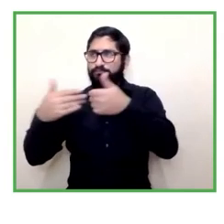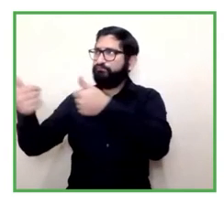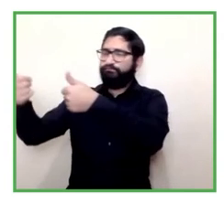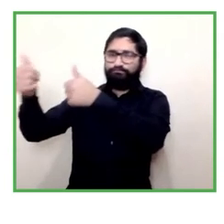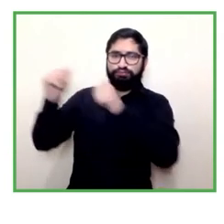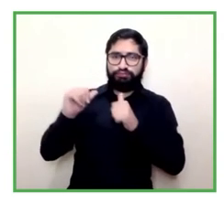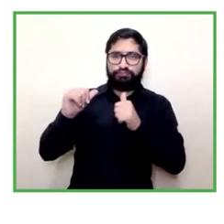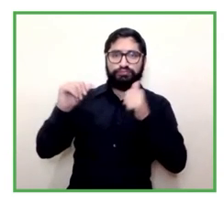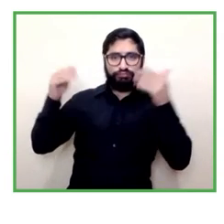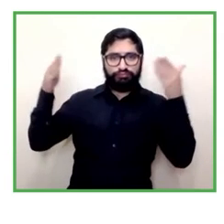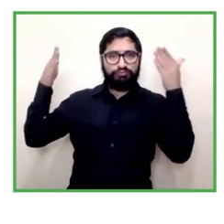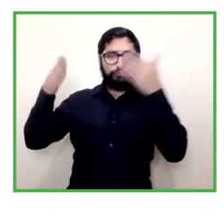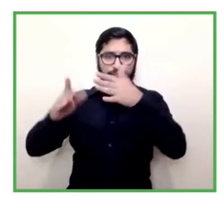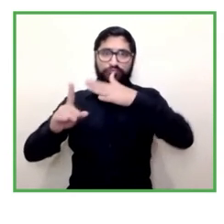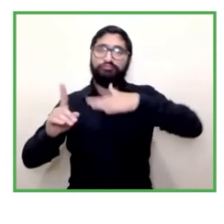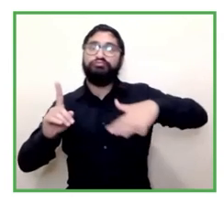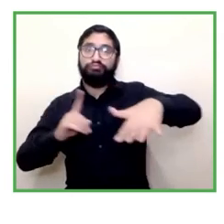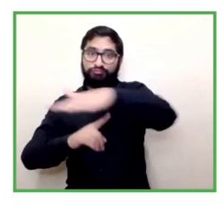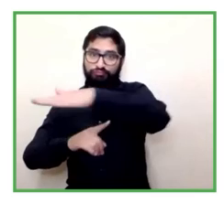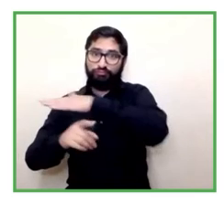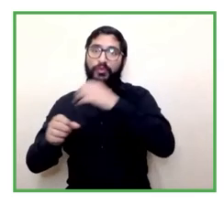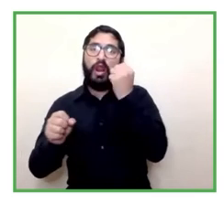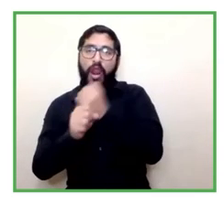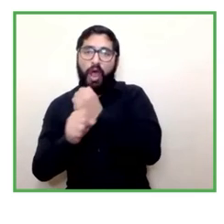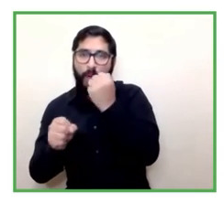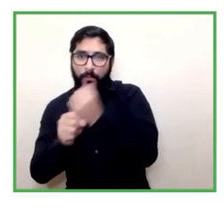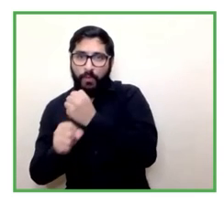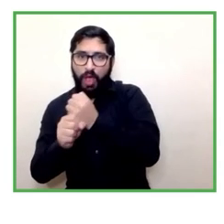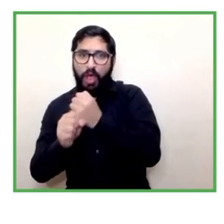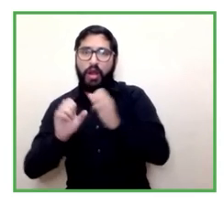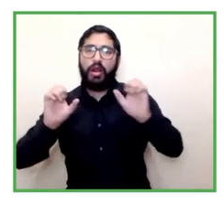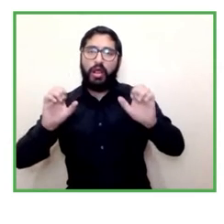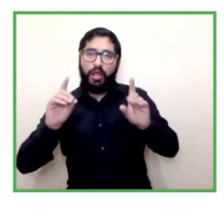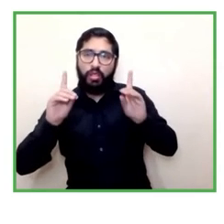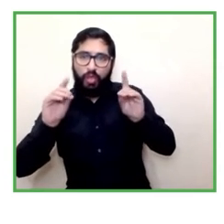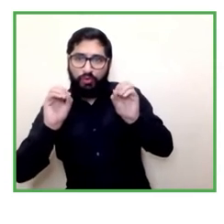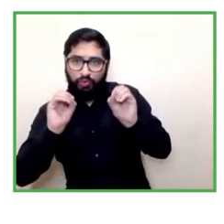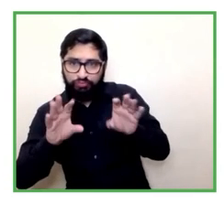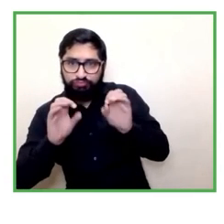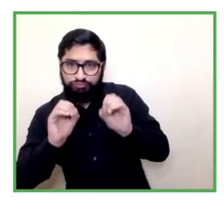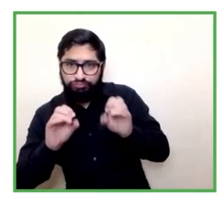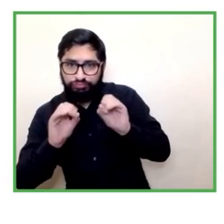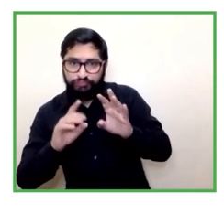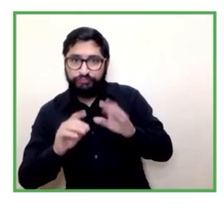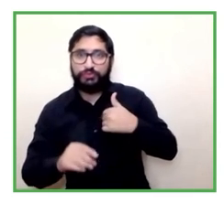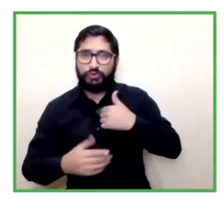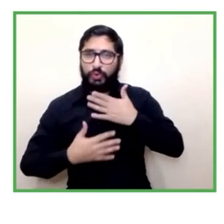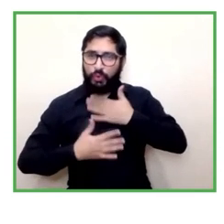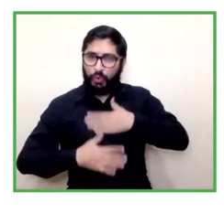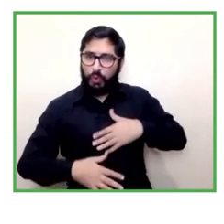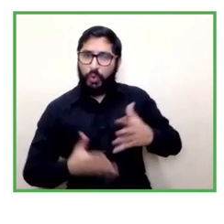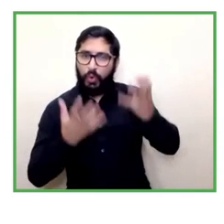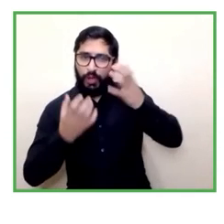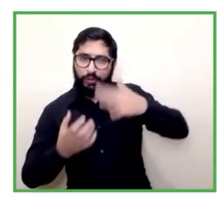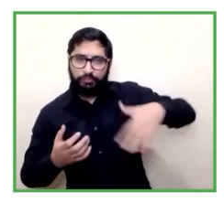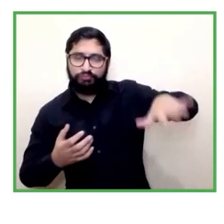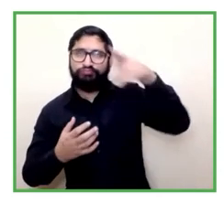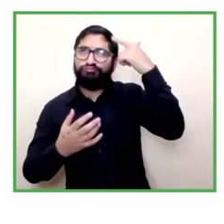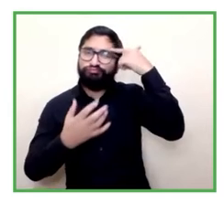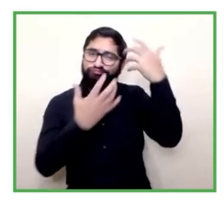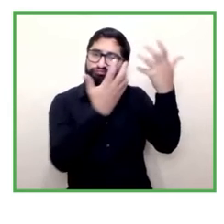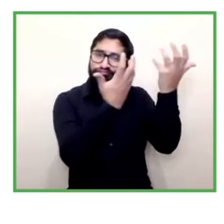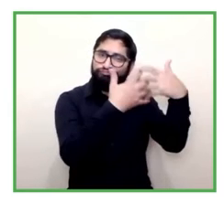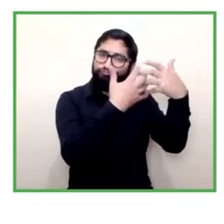empleabilidad y formación yo quería que tuvieran a la vista una reflexión inicial antes de responder una en particular